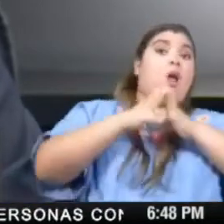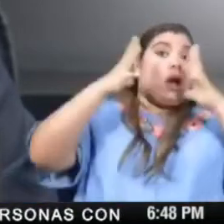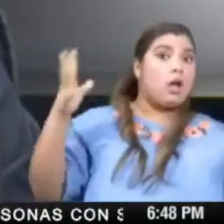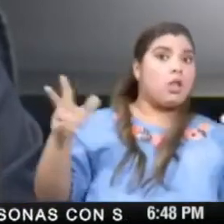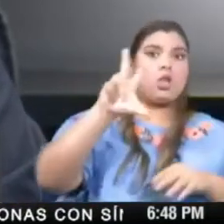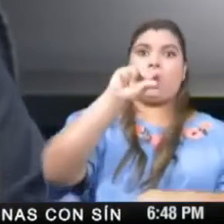rápido. Gracias. Gracias. Gracias.